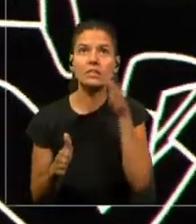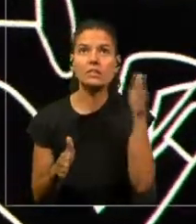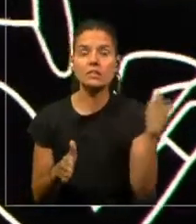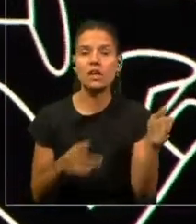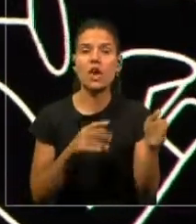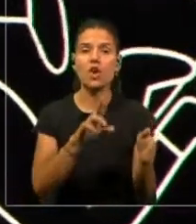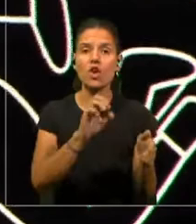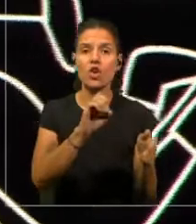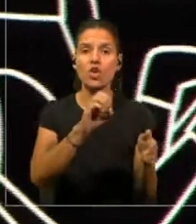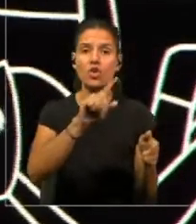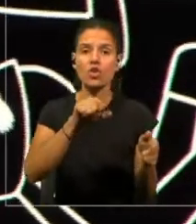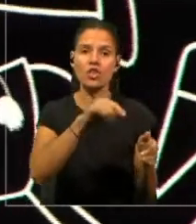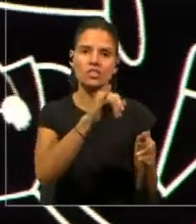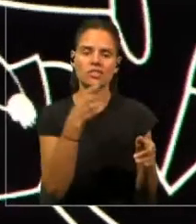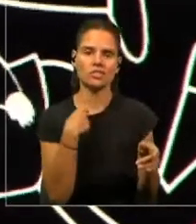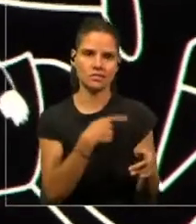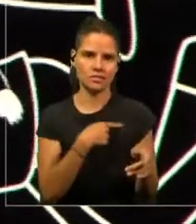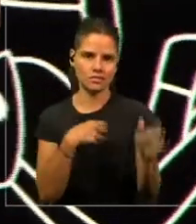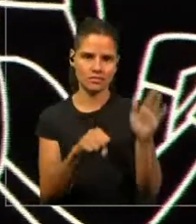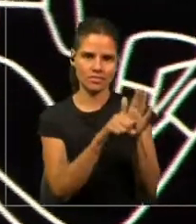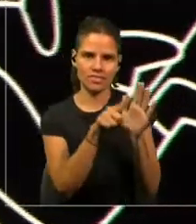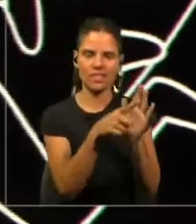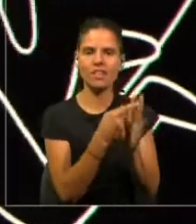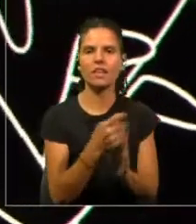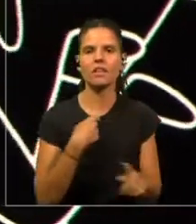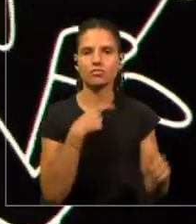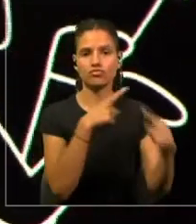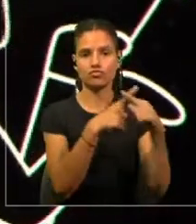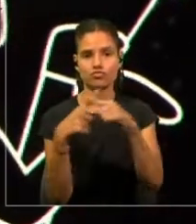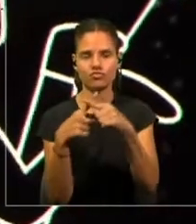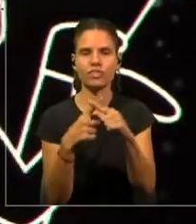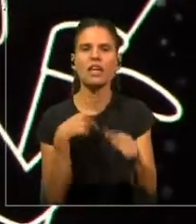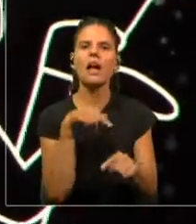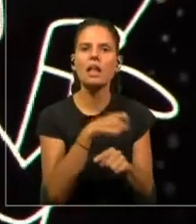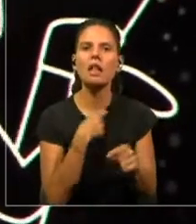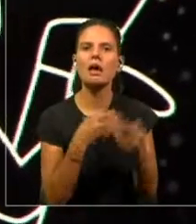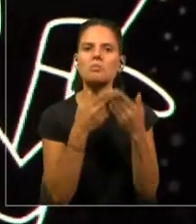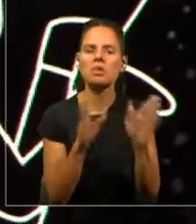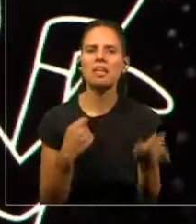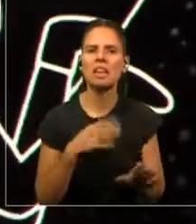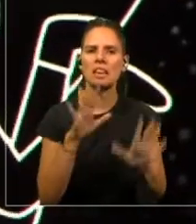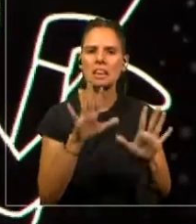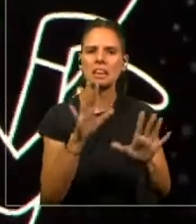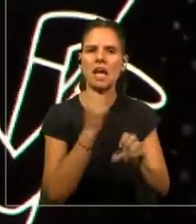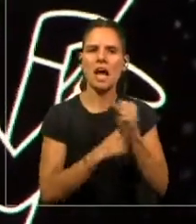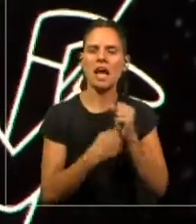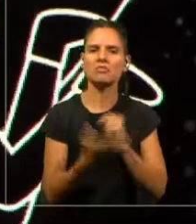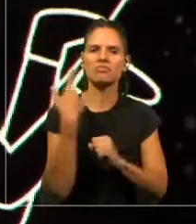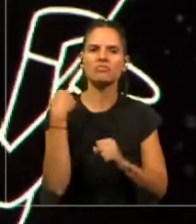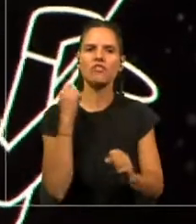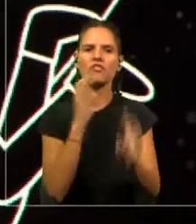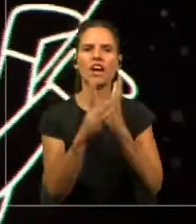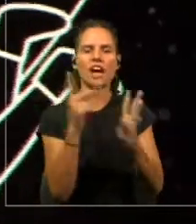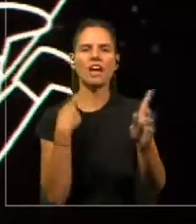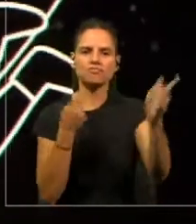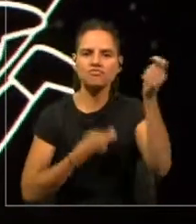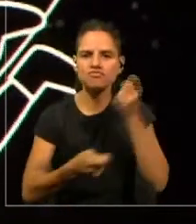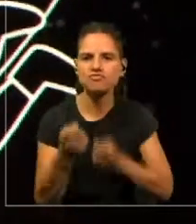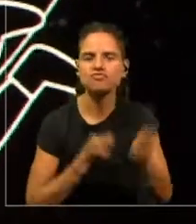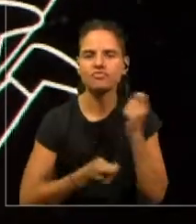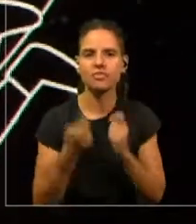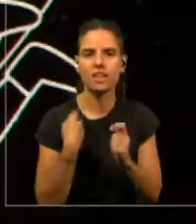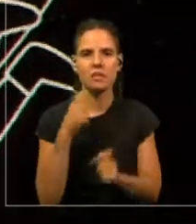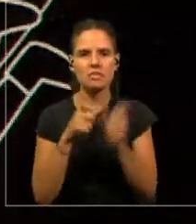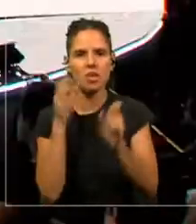XXX. Ella estaba disponible en una feria 10 años atrás. Pero no le iba muy bien. Y la gente